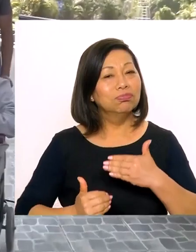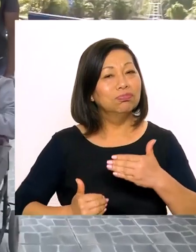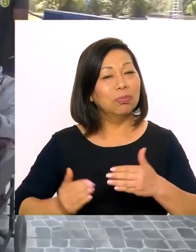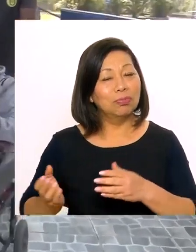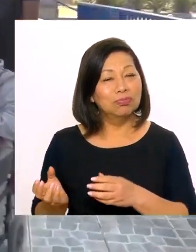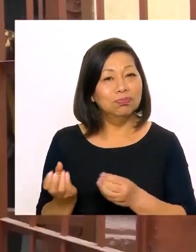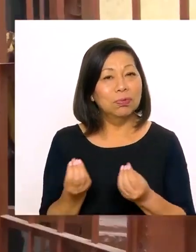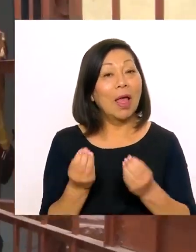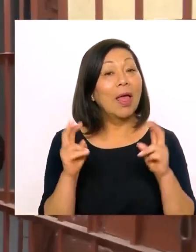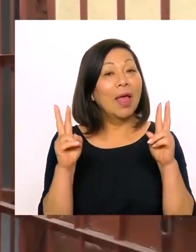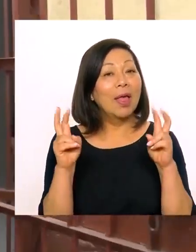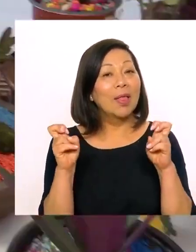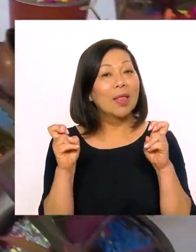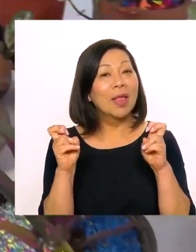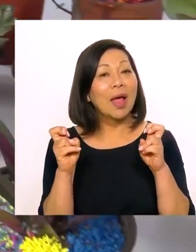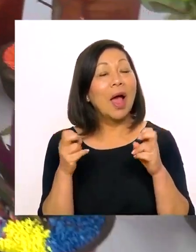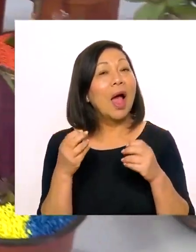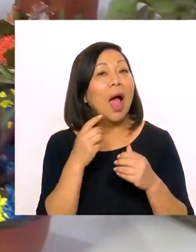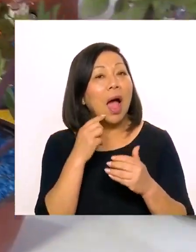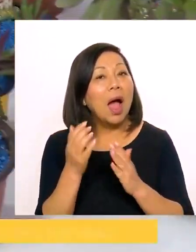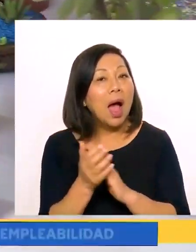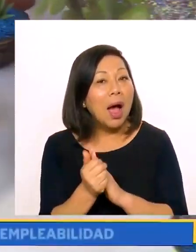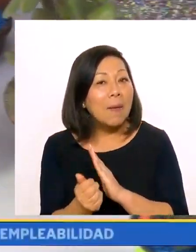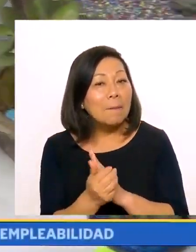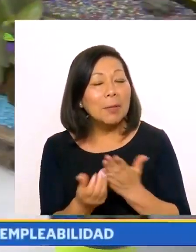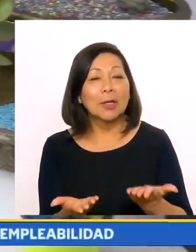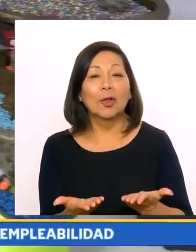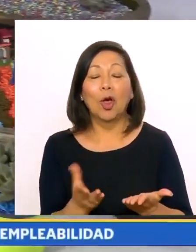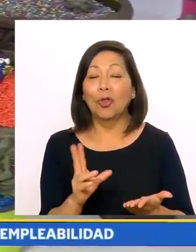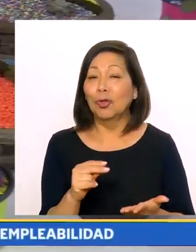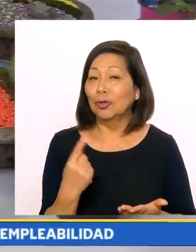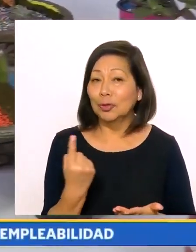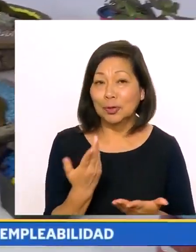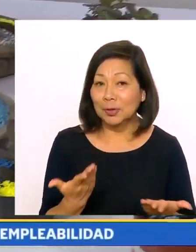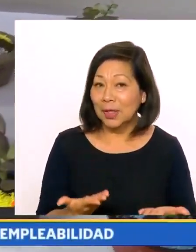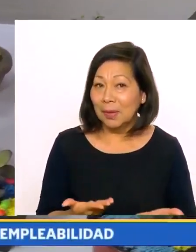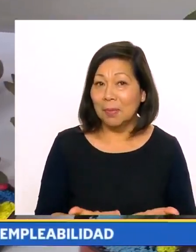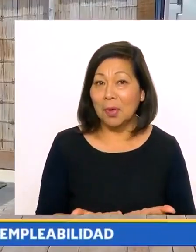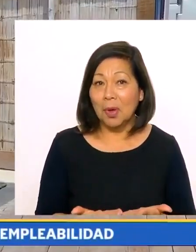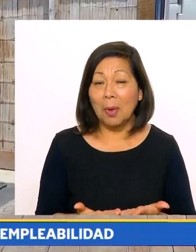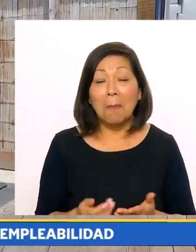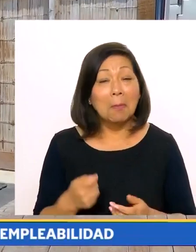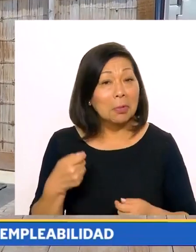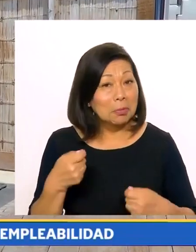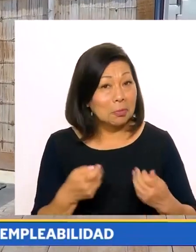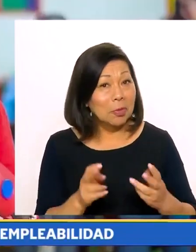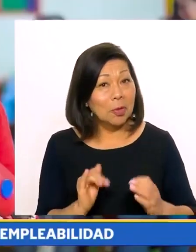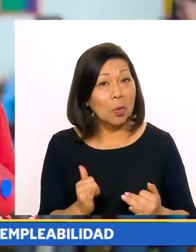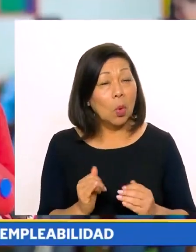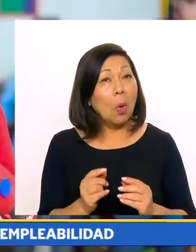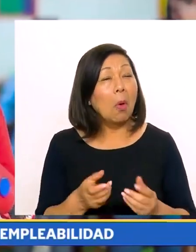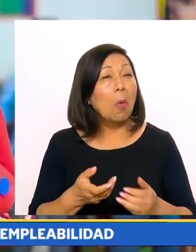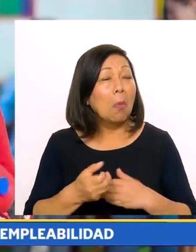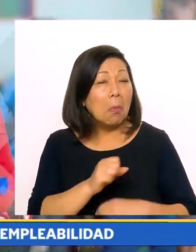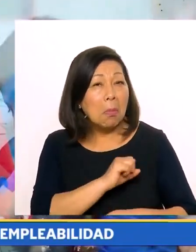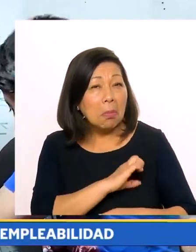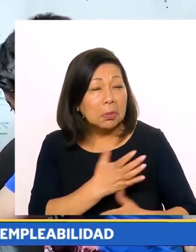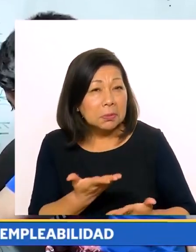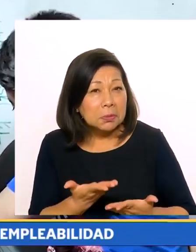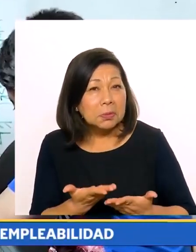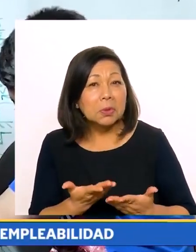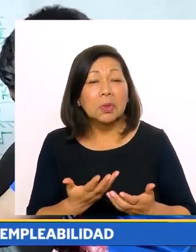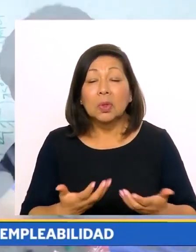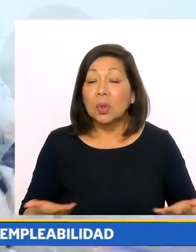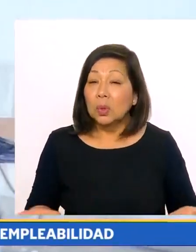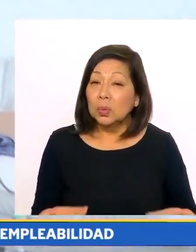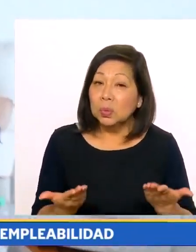la locomotora que tiene que jalar a los demás vagones es el tema de empleabilidad, ¿no es cierto? O sea, no solamente es las cuotas que